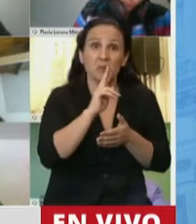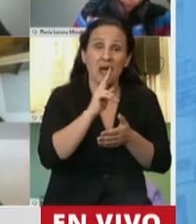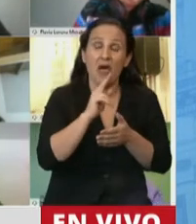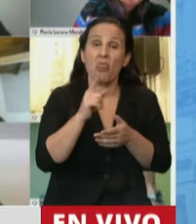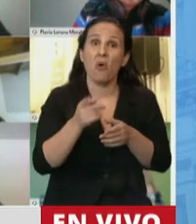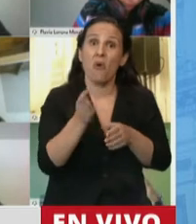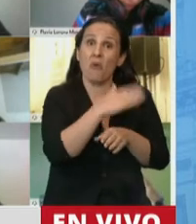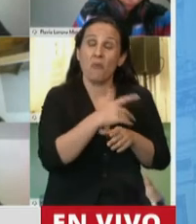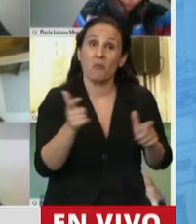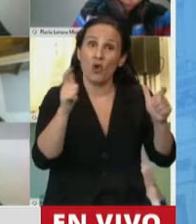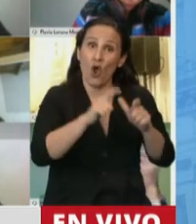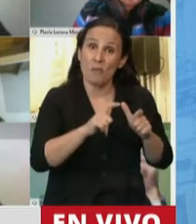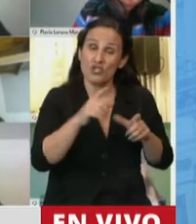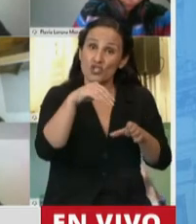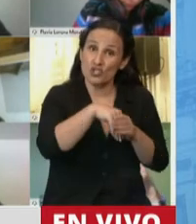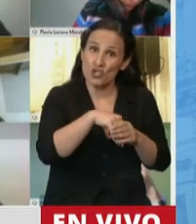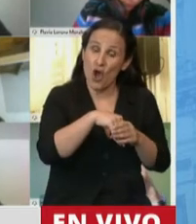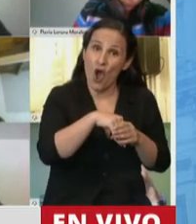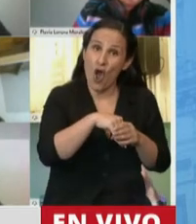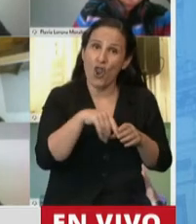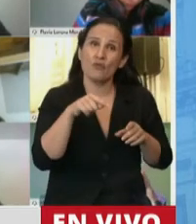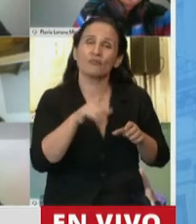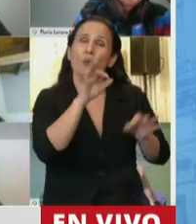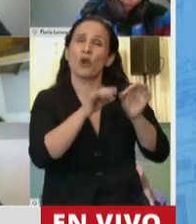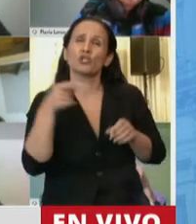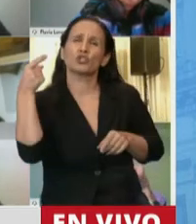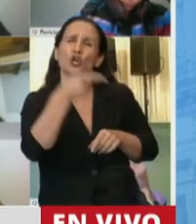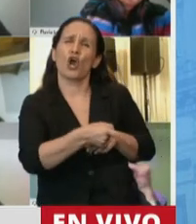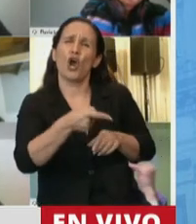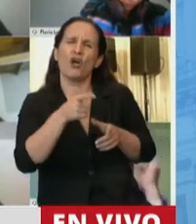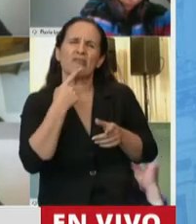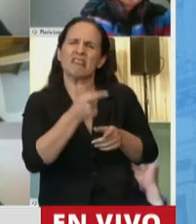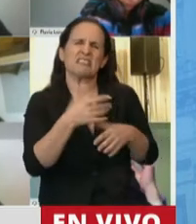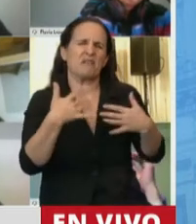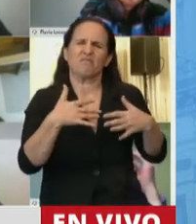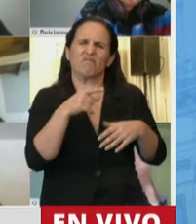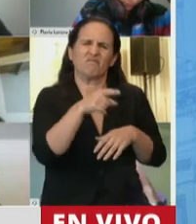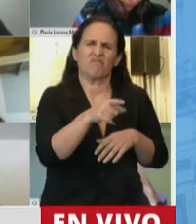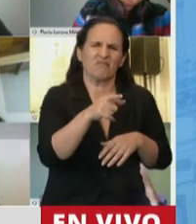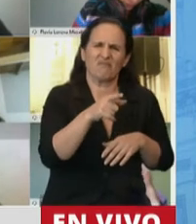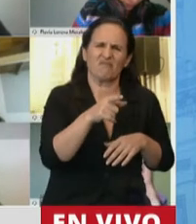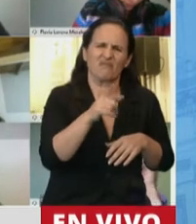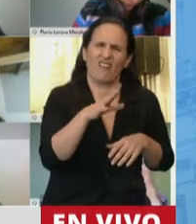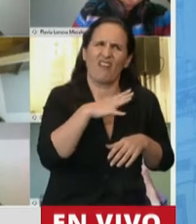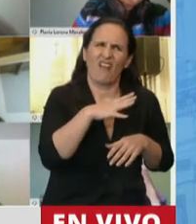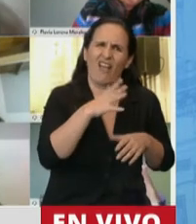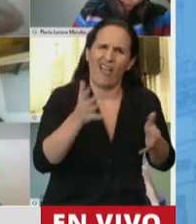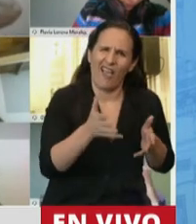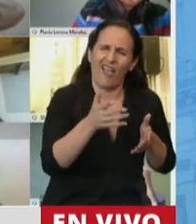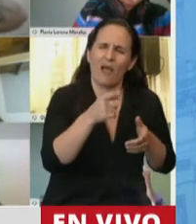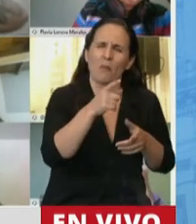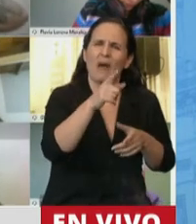que durante la comisión acusaban a este proyecto de ser muy protectorio y de que desalentaba la